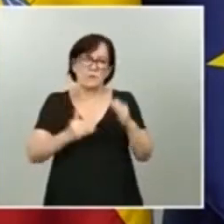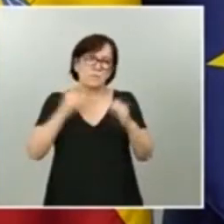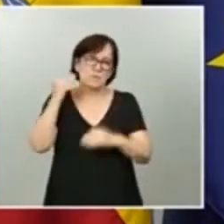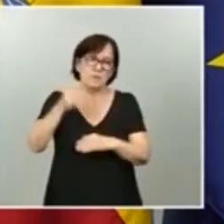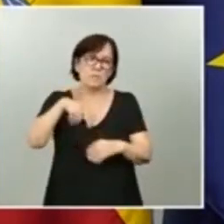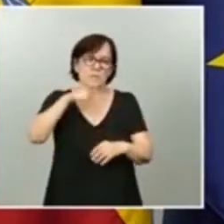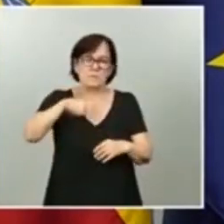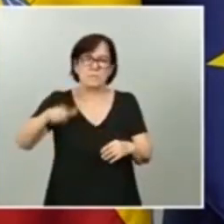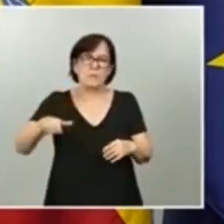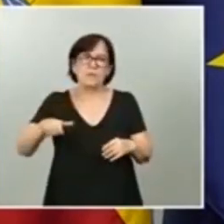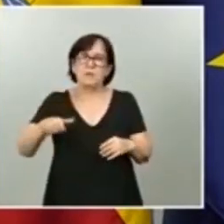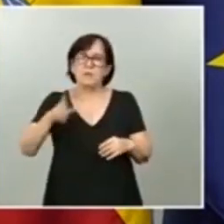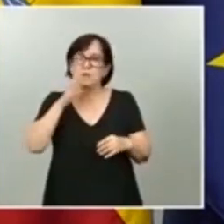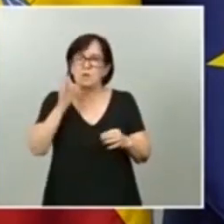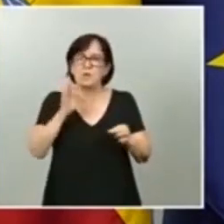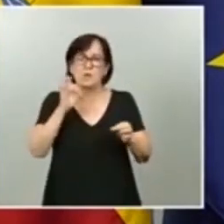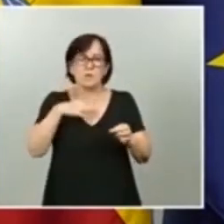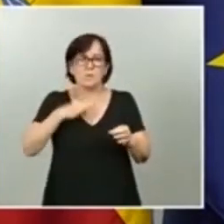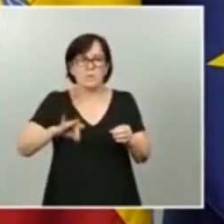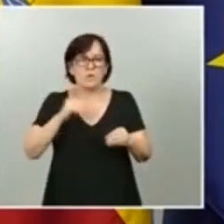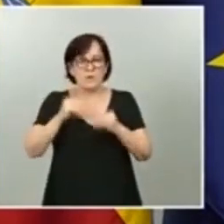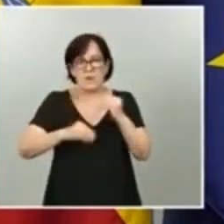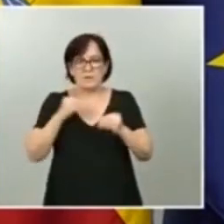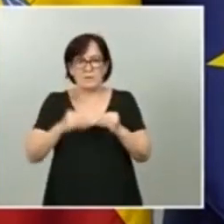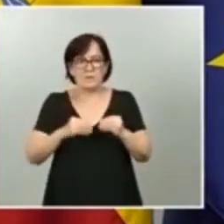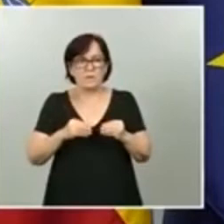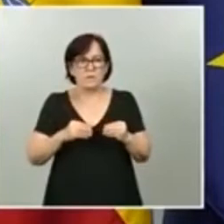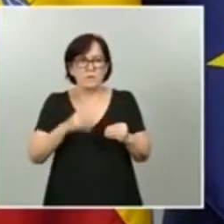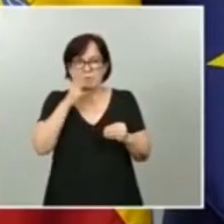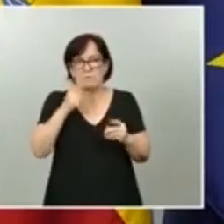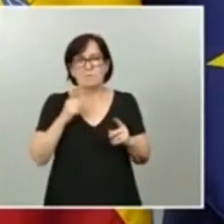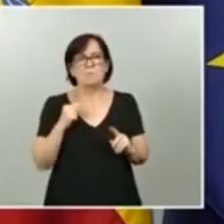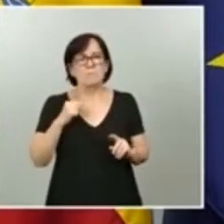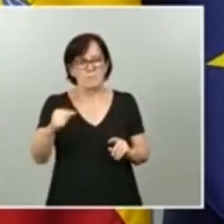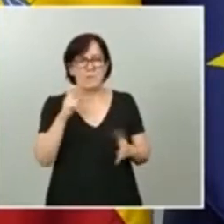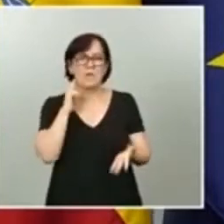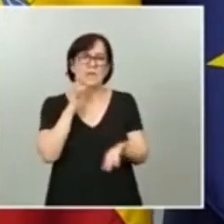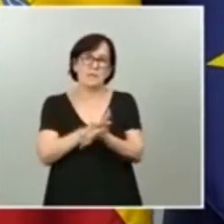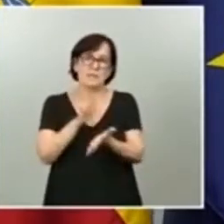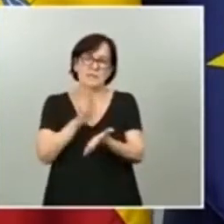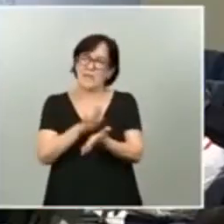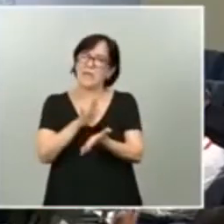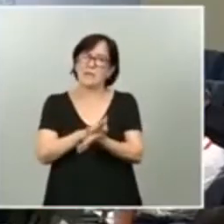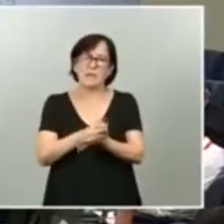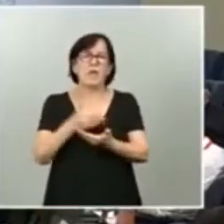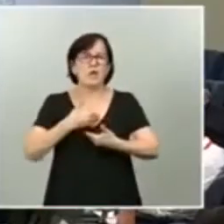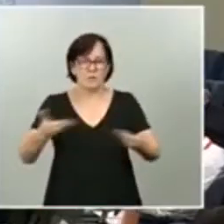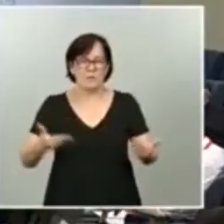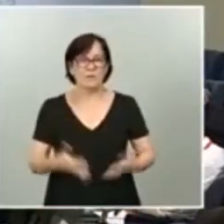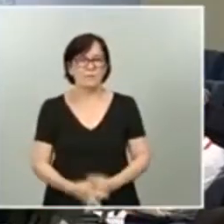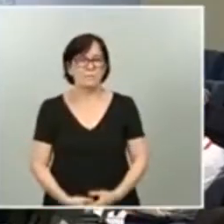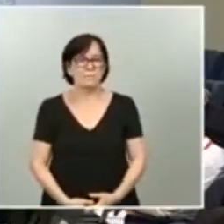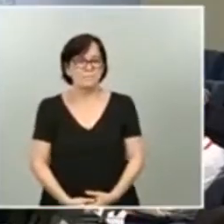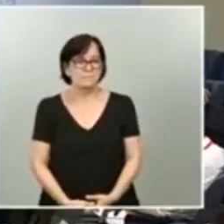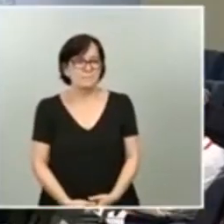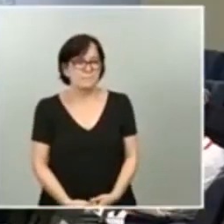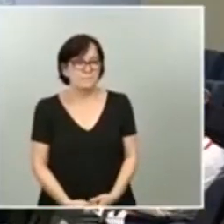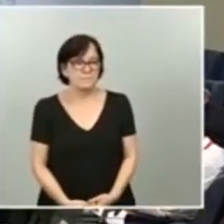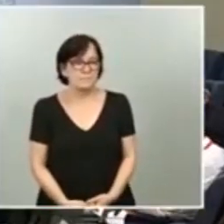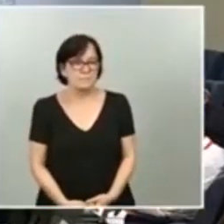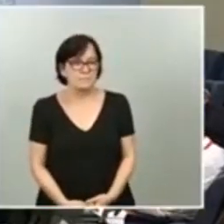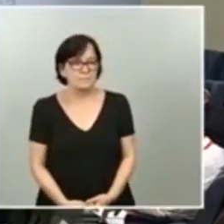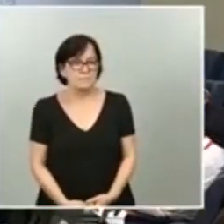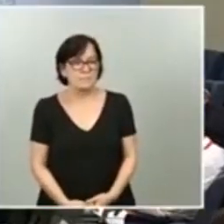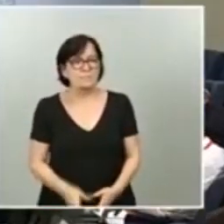momento dado determinado pueden encarnarla. Por tanto, mensaje de tranquilidad, serenidad y de confianza. Sí, recordar simplemente que las